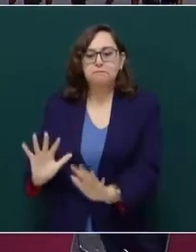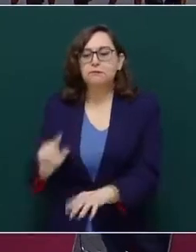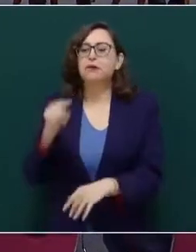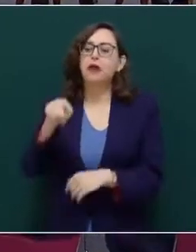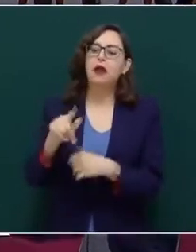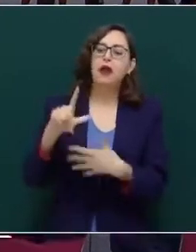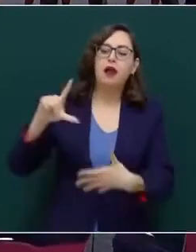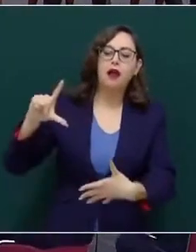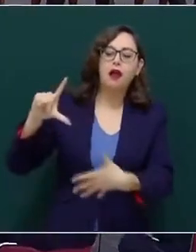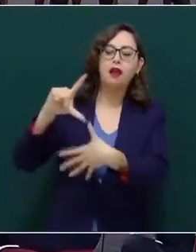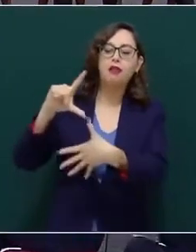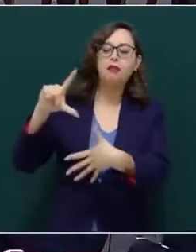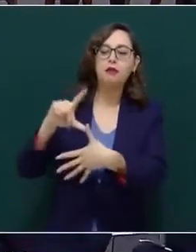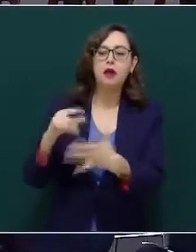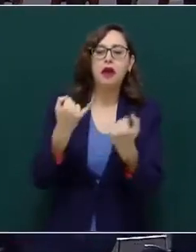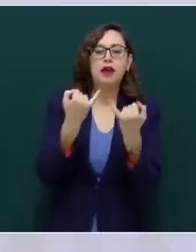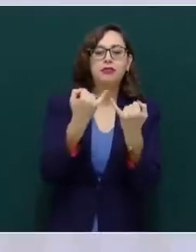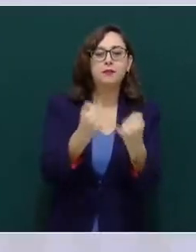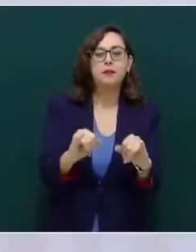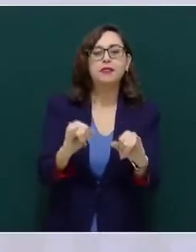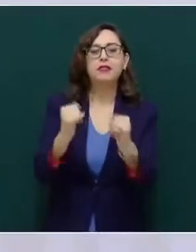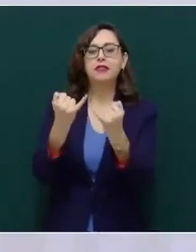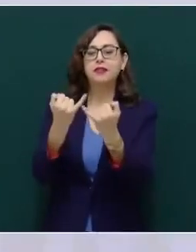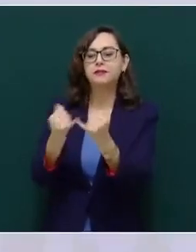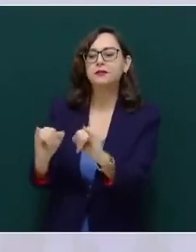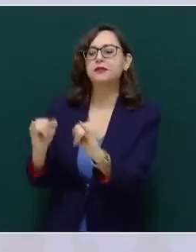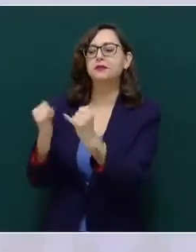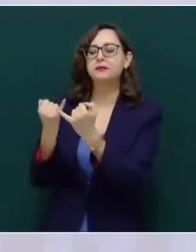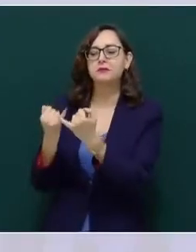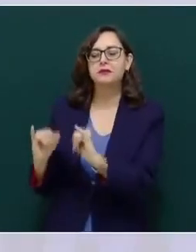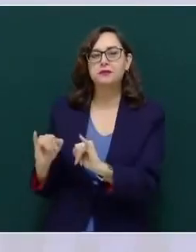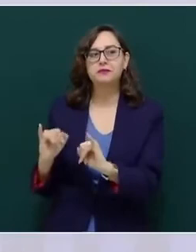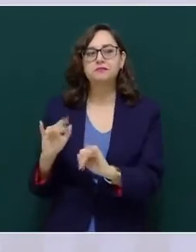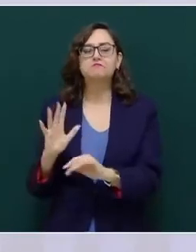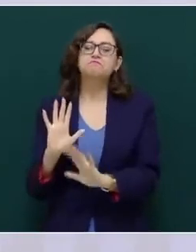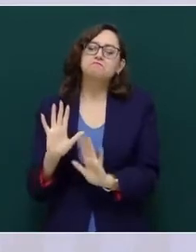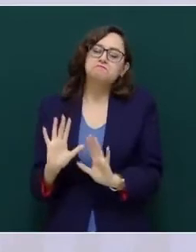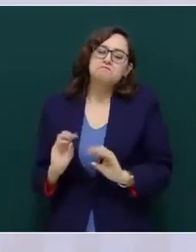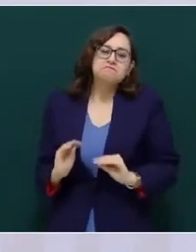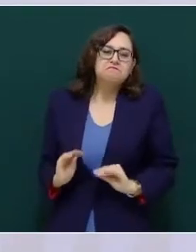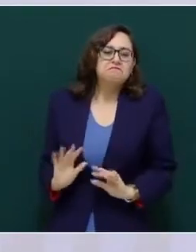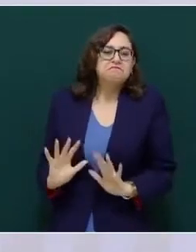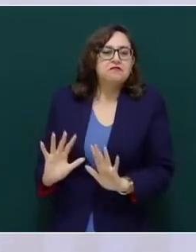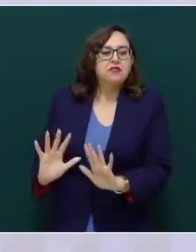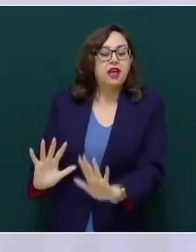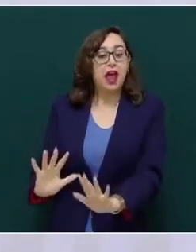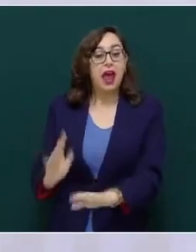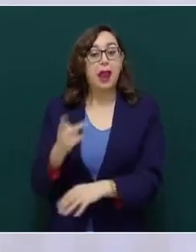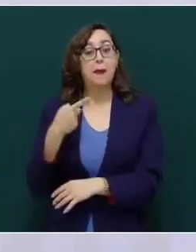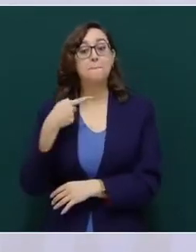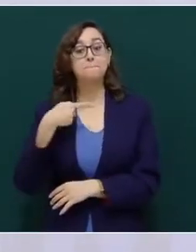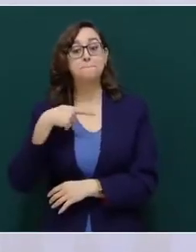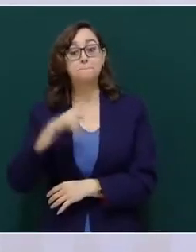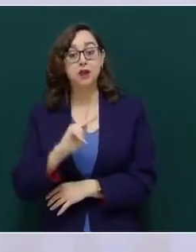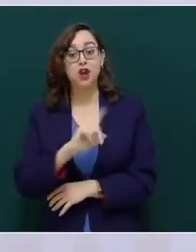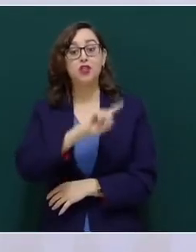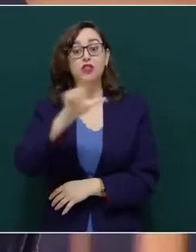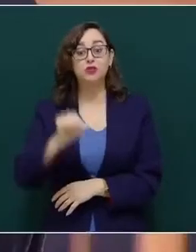que por momentos se veía dudosa. Sin embargo, hacia